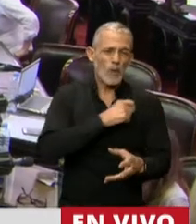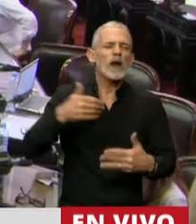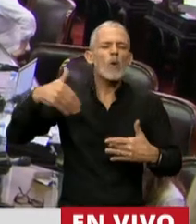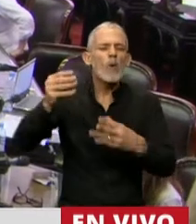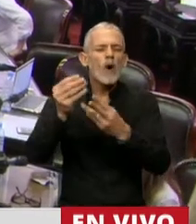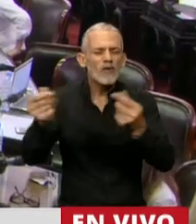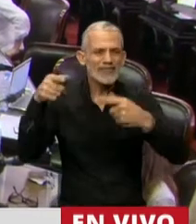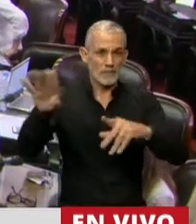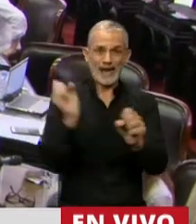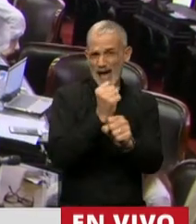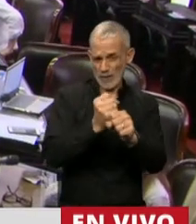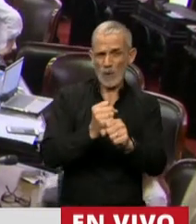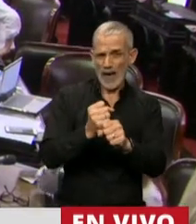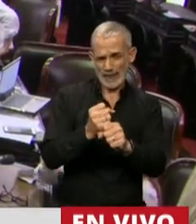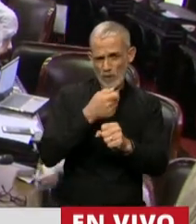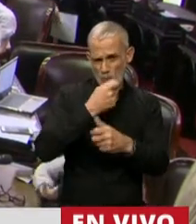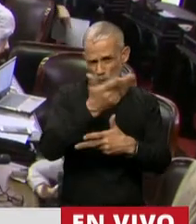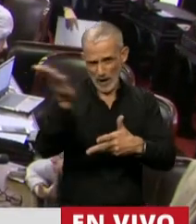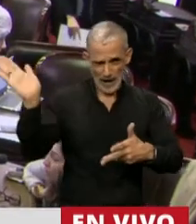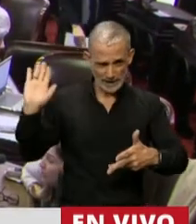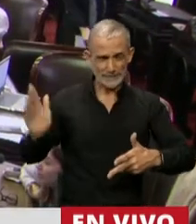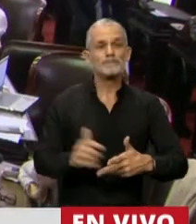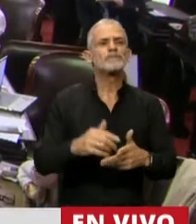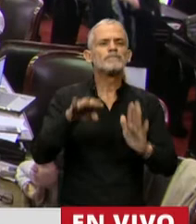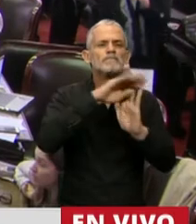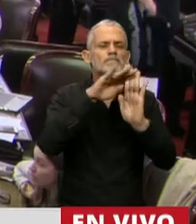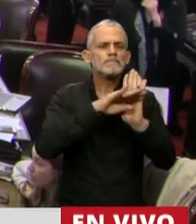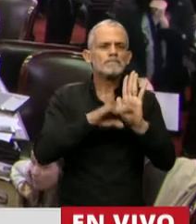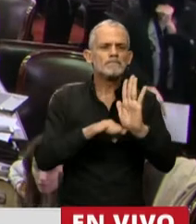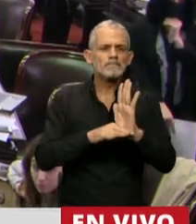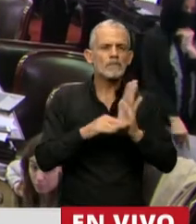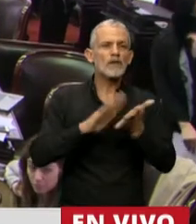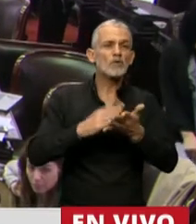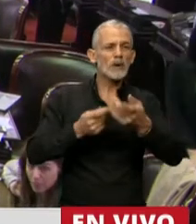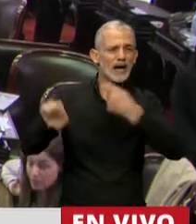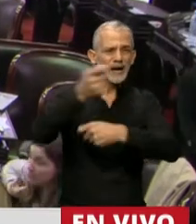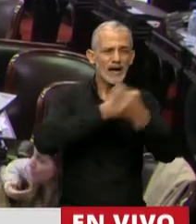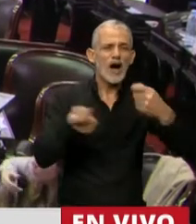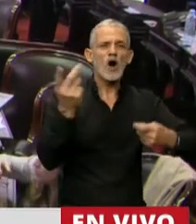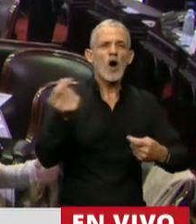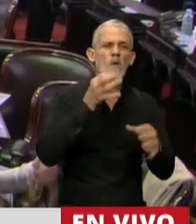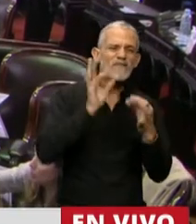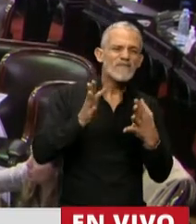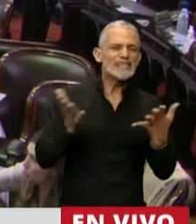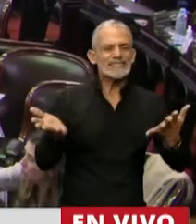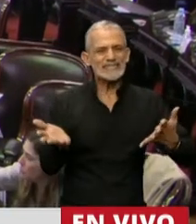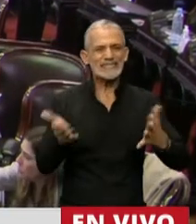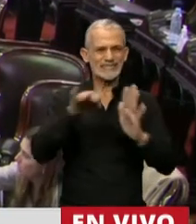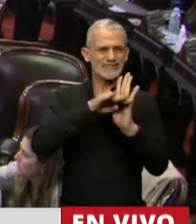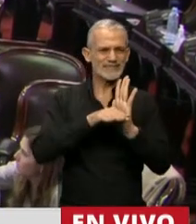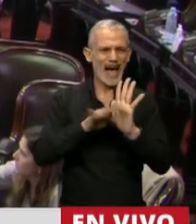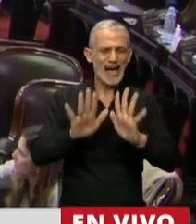que sean aprobadas. Las condiciones habituales del mercado, obviamente, no son,